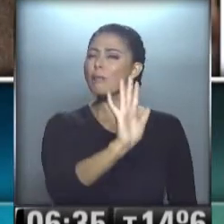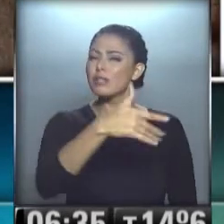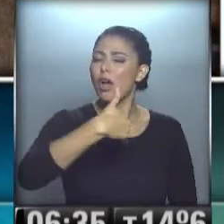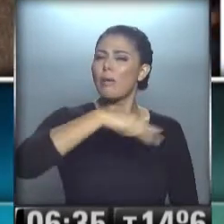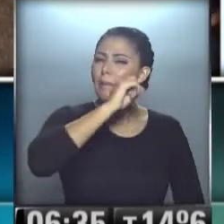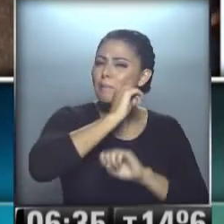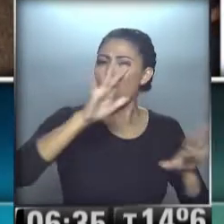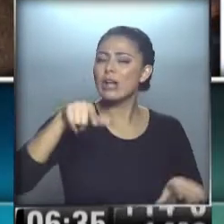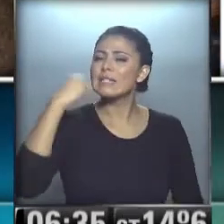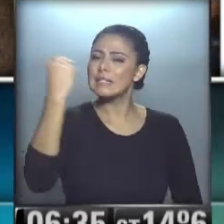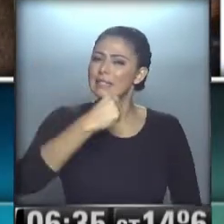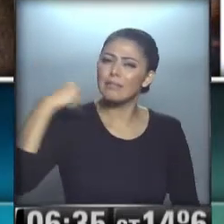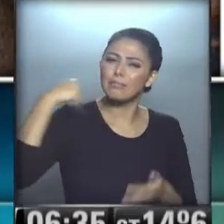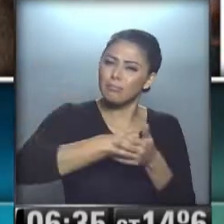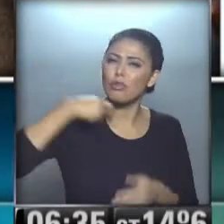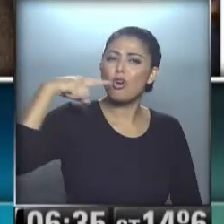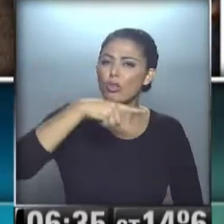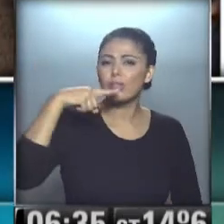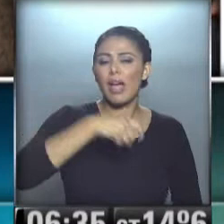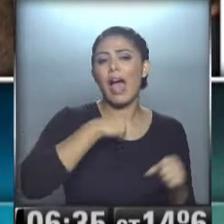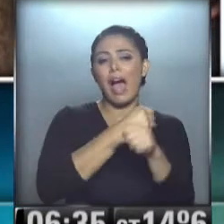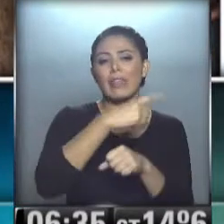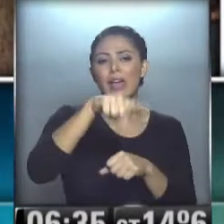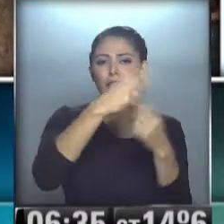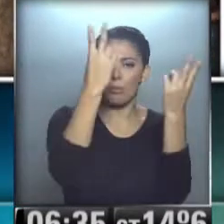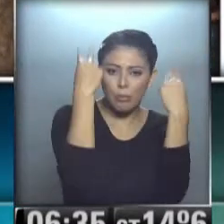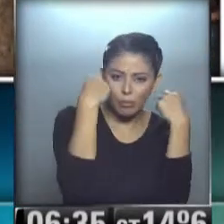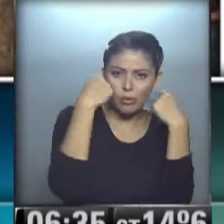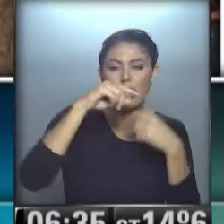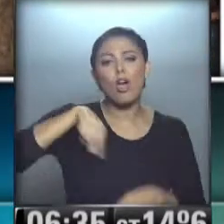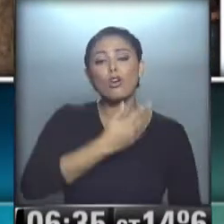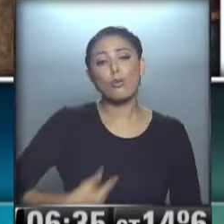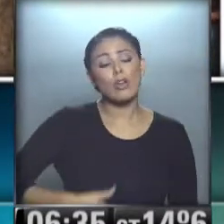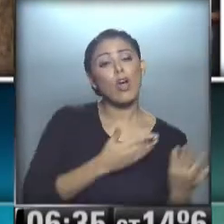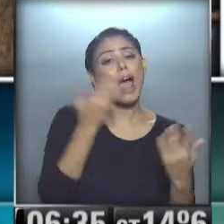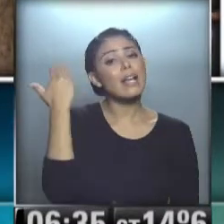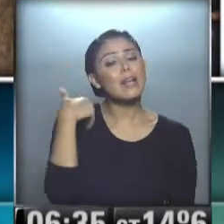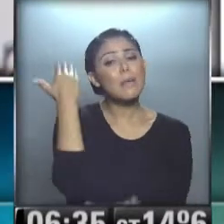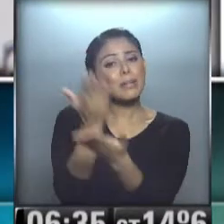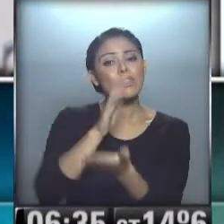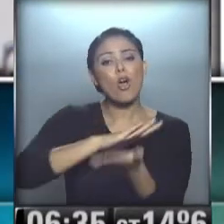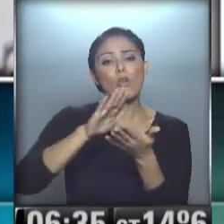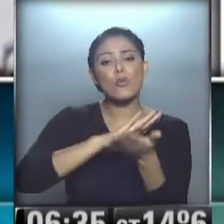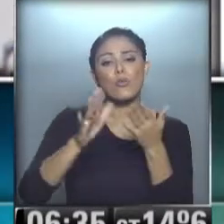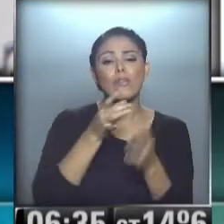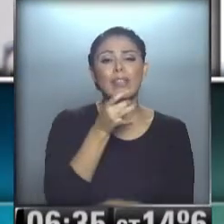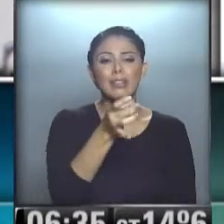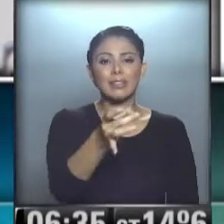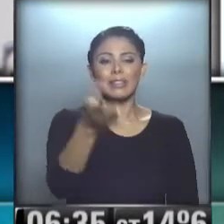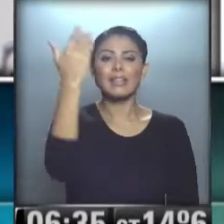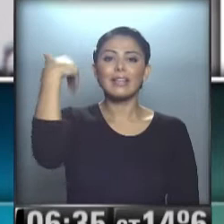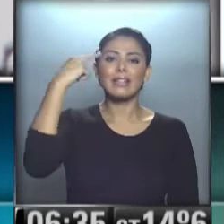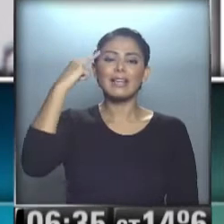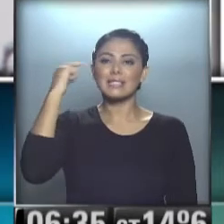conflicto... ...donde pide golpear y golpear... ...hasta que los pongamos de rodillas. En tanto, el gobierno presentó ayer... ...las nuevas formaciones llegadas de